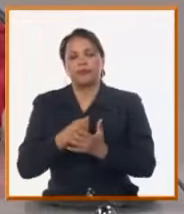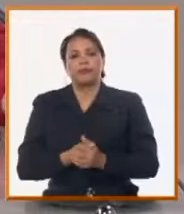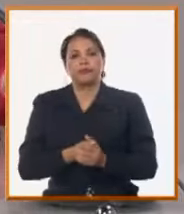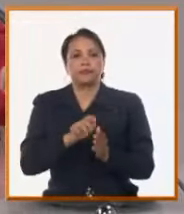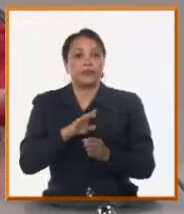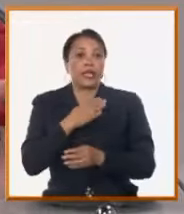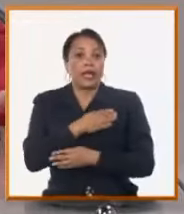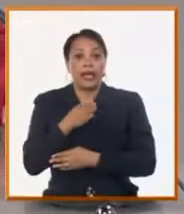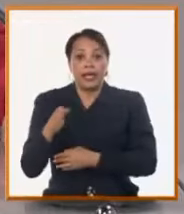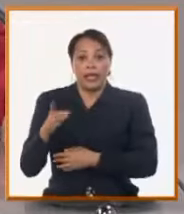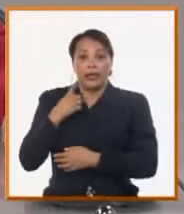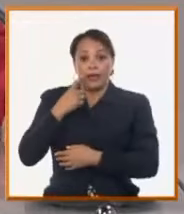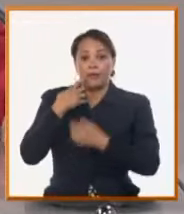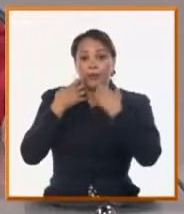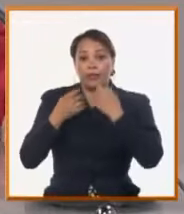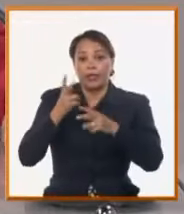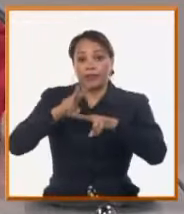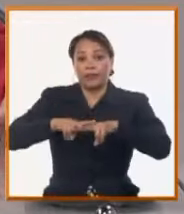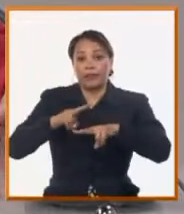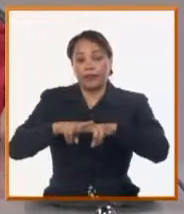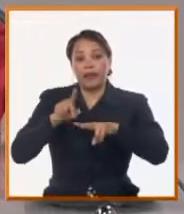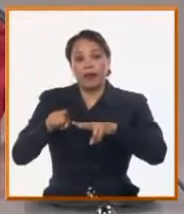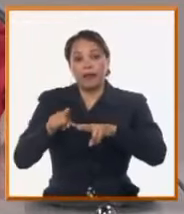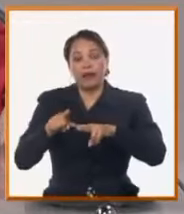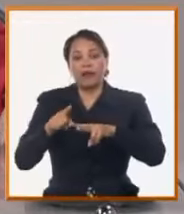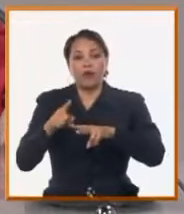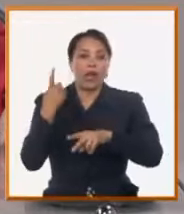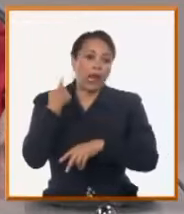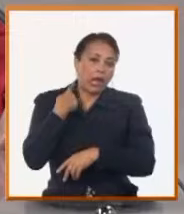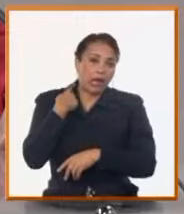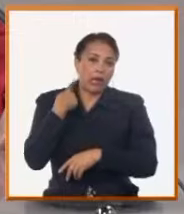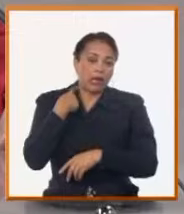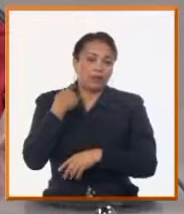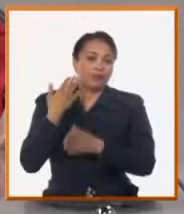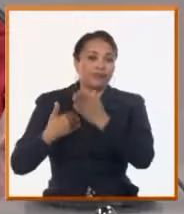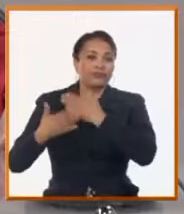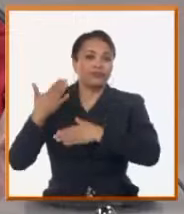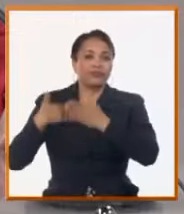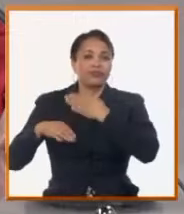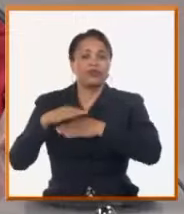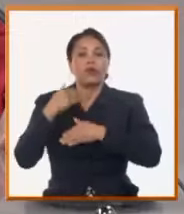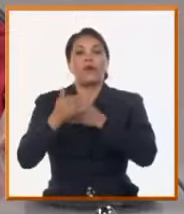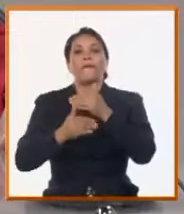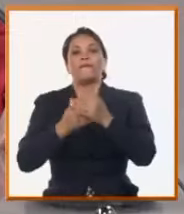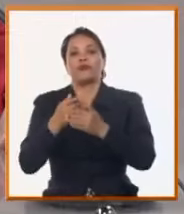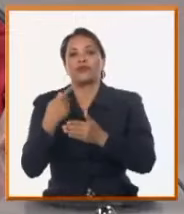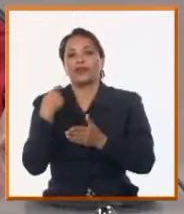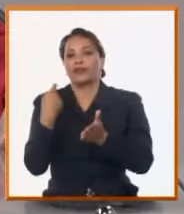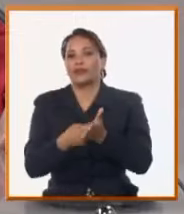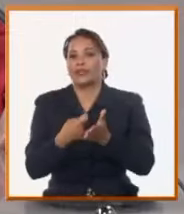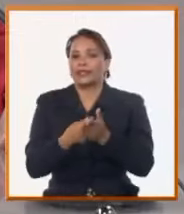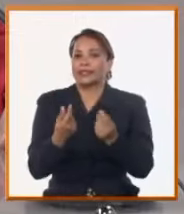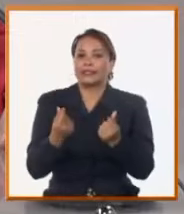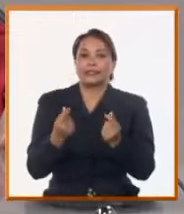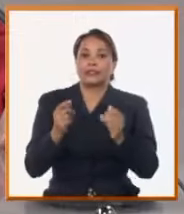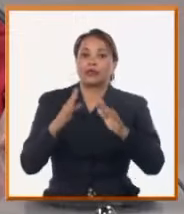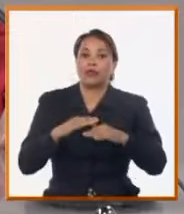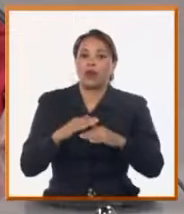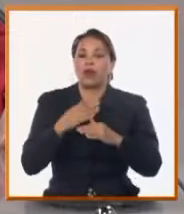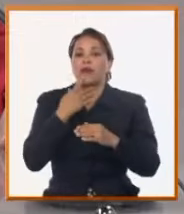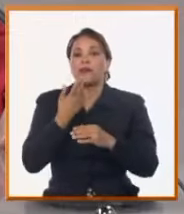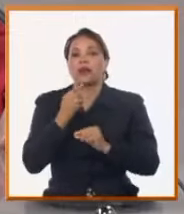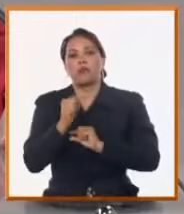capital que ha estado inmersa durante muchos años en un proceso de inversiones para tratar de ir